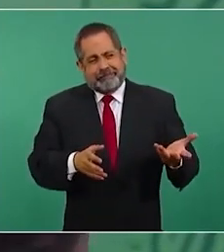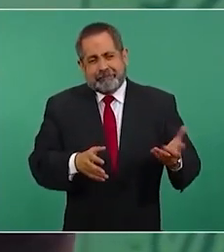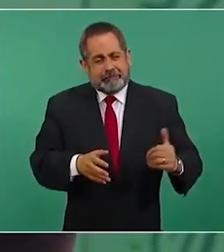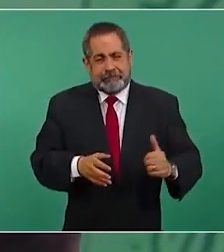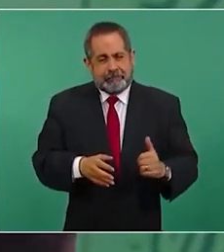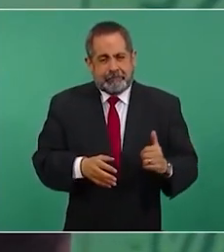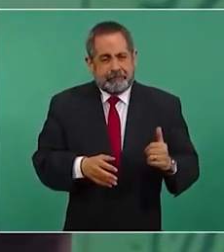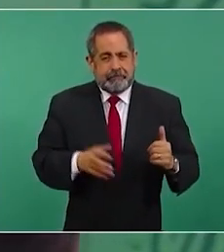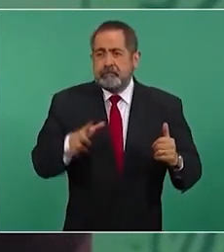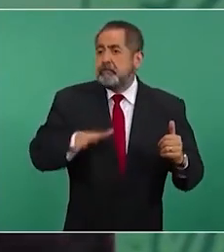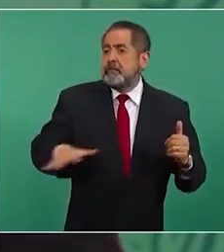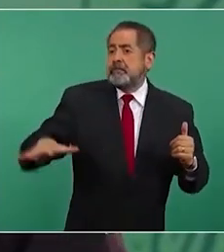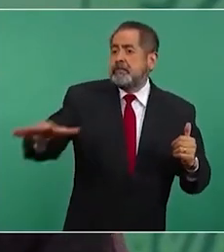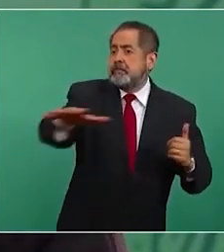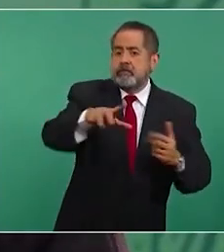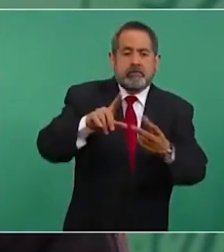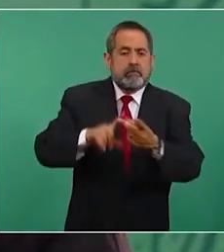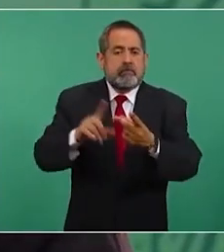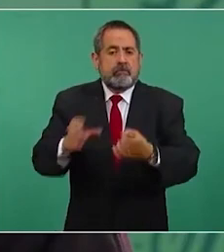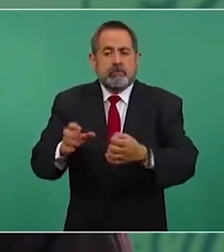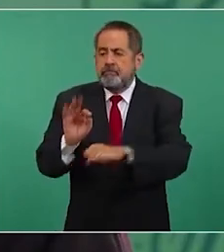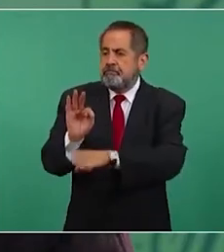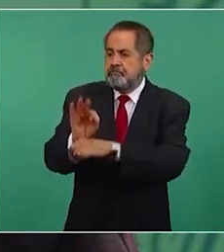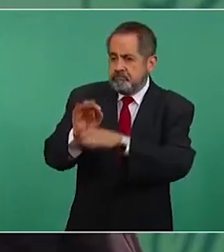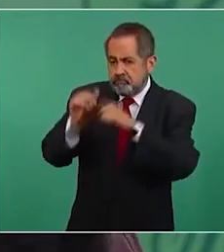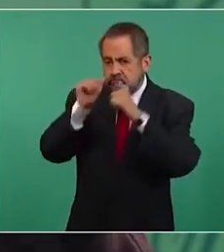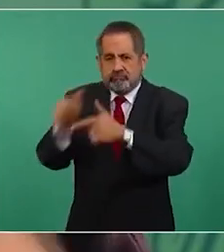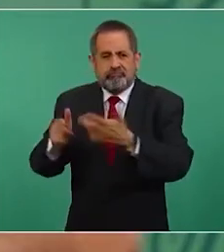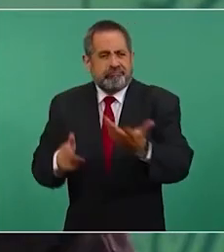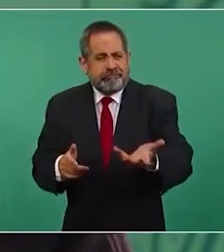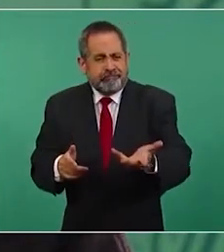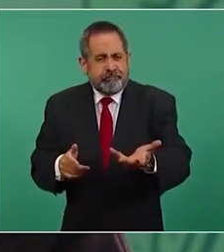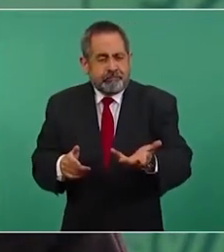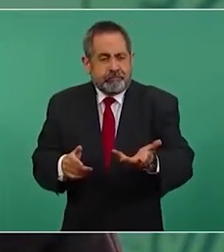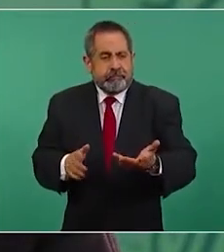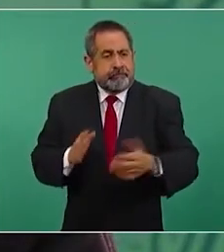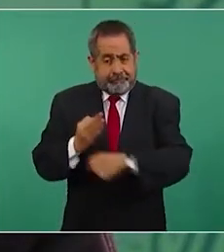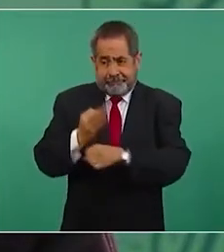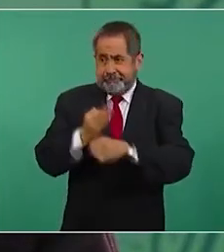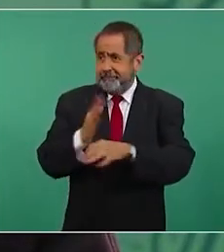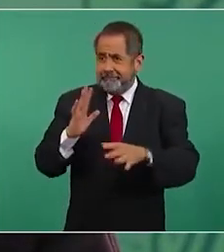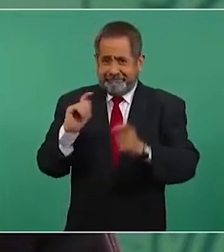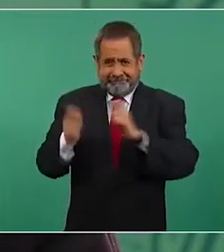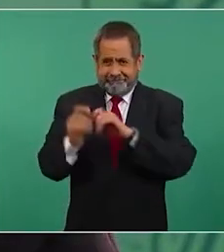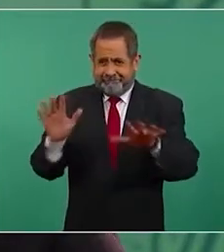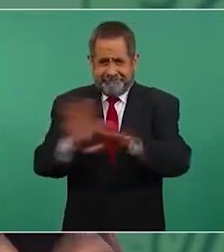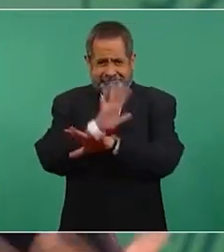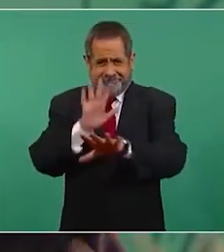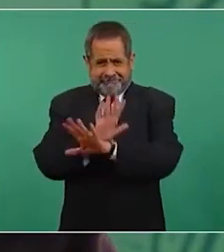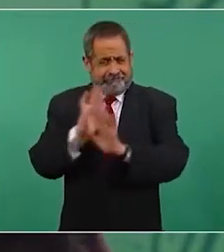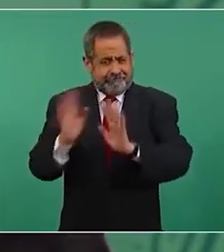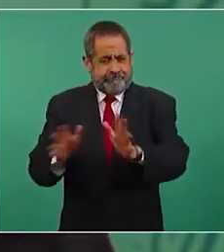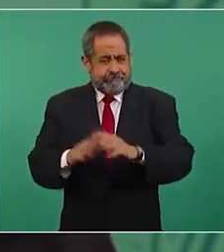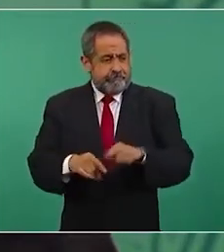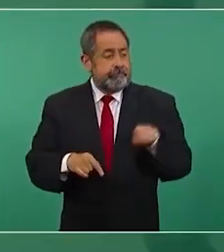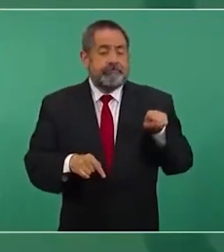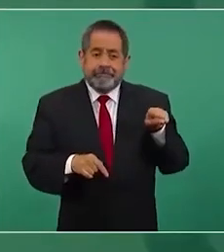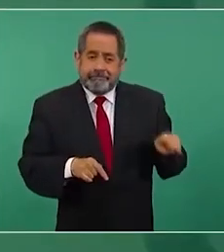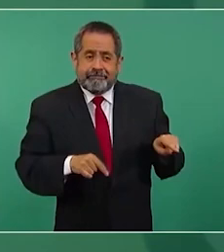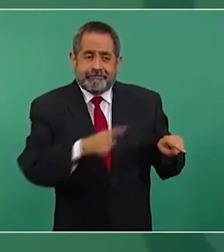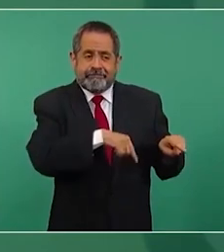atender al pueblo pero si ya hubieron los cambios pues yo ahora